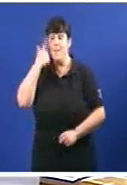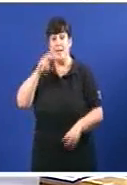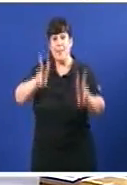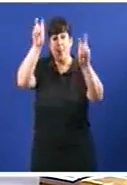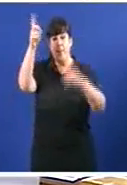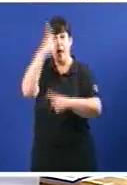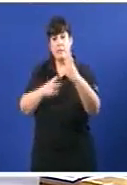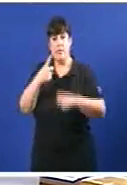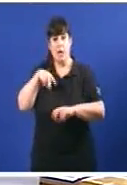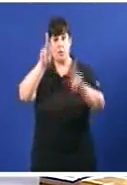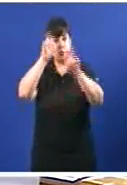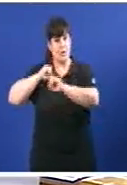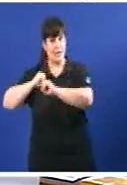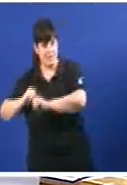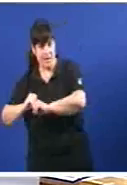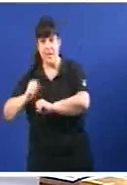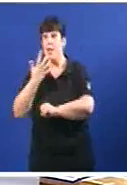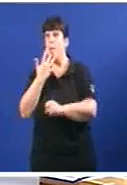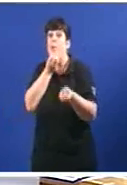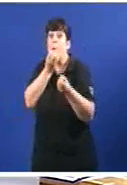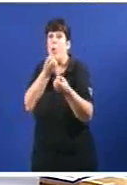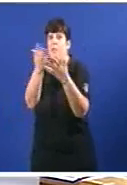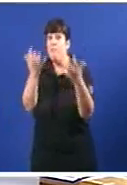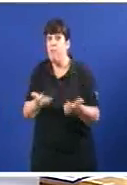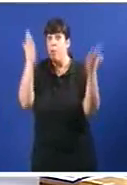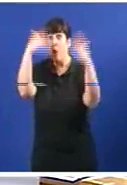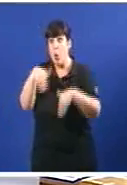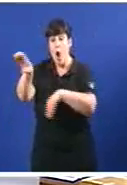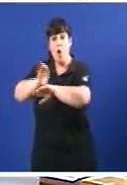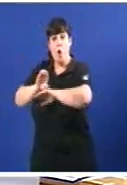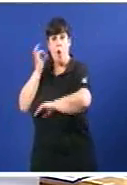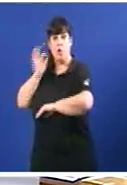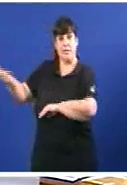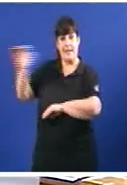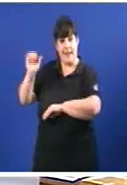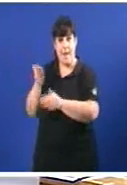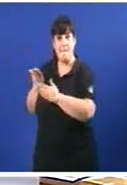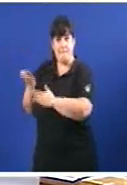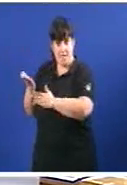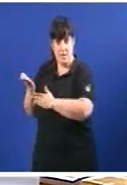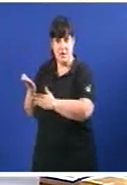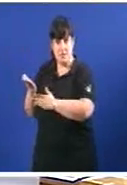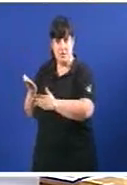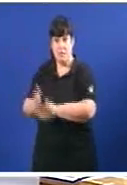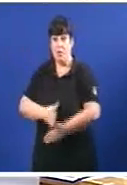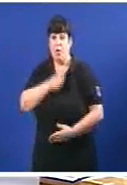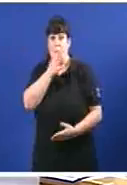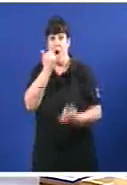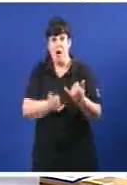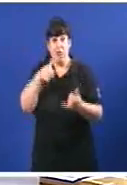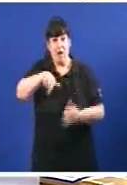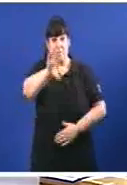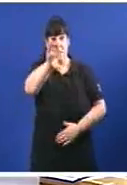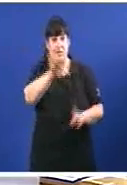se non coñece ese informe, pida yo a súa conselleira, están desvelando a realidade do que está a pasar no noso país.